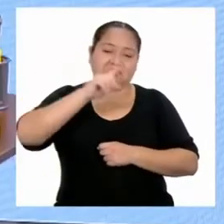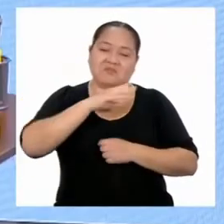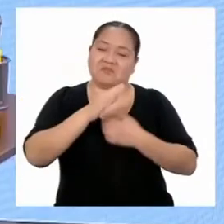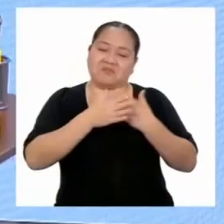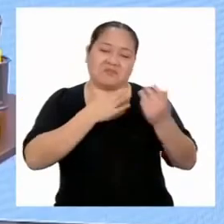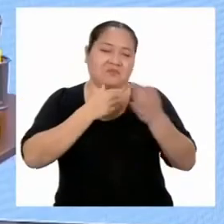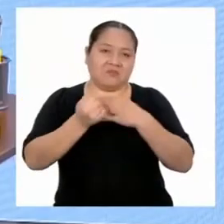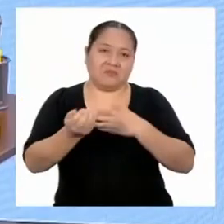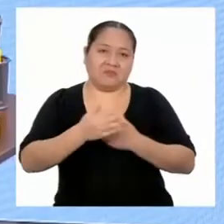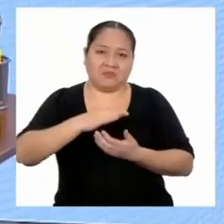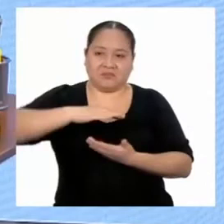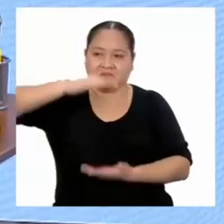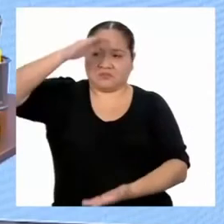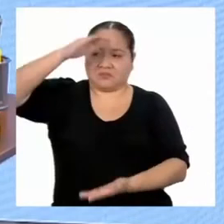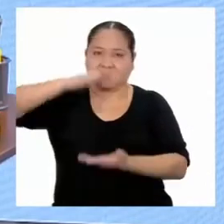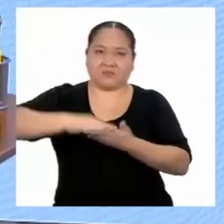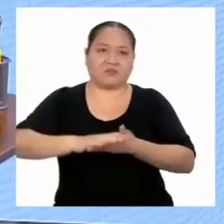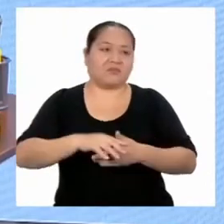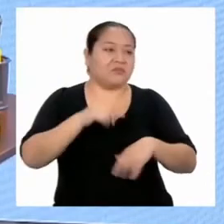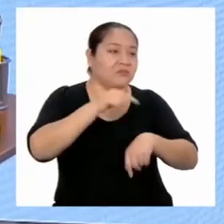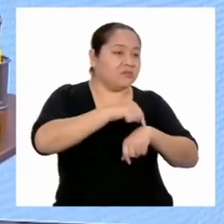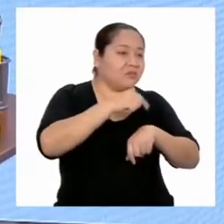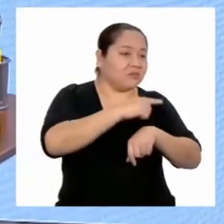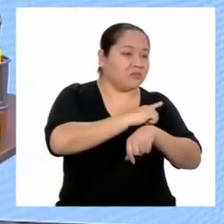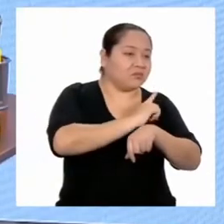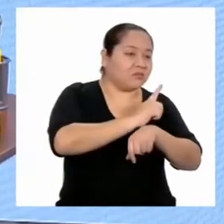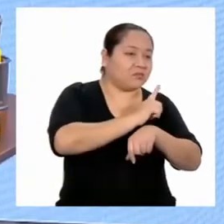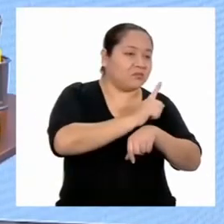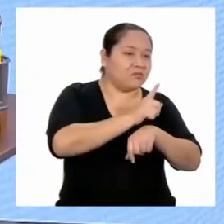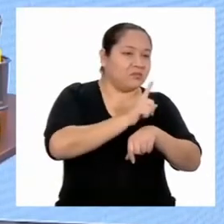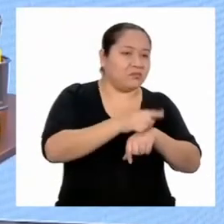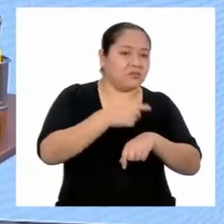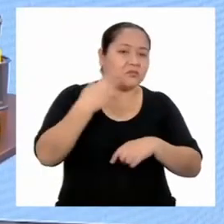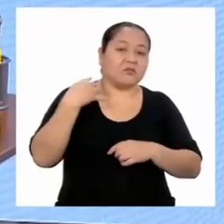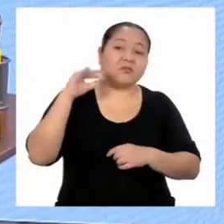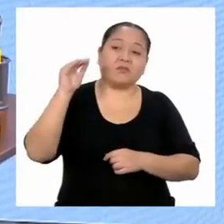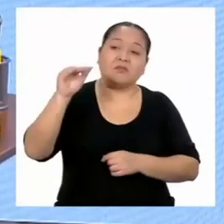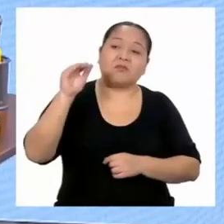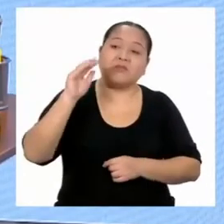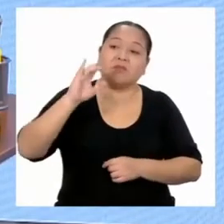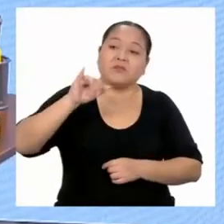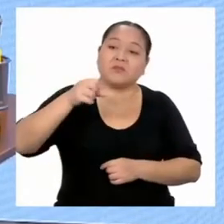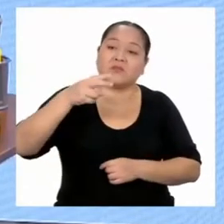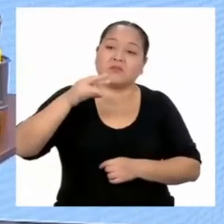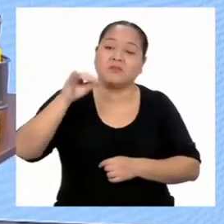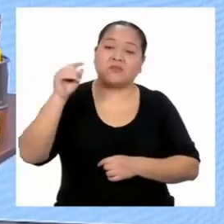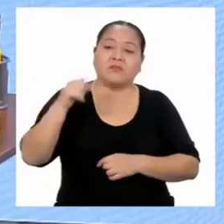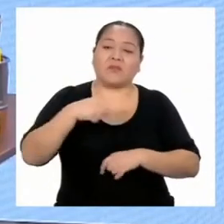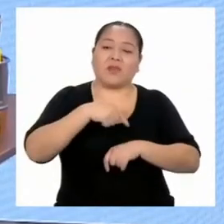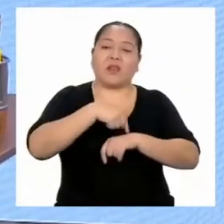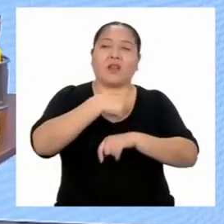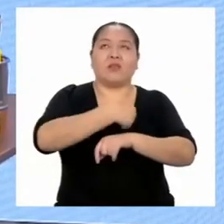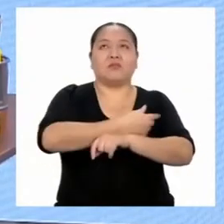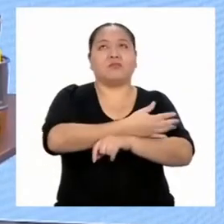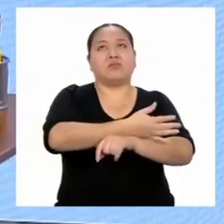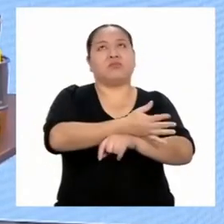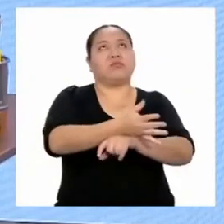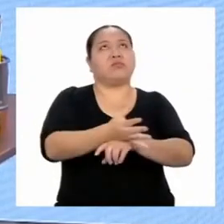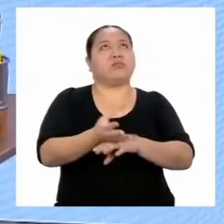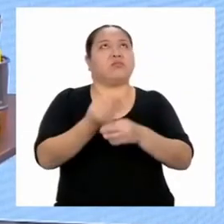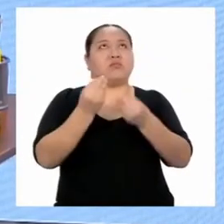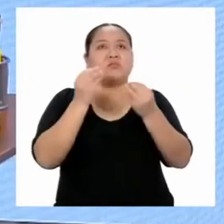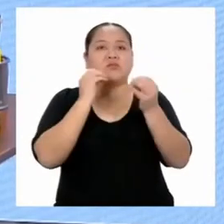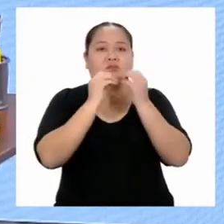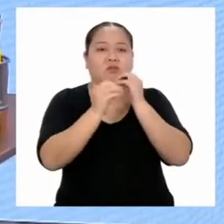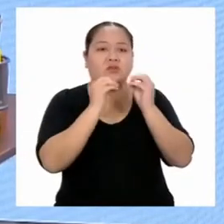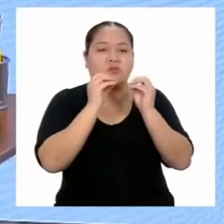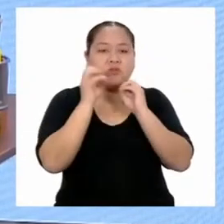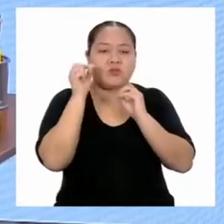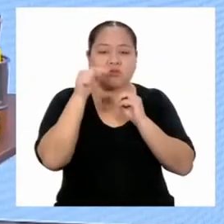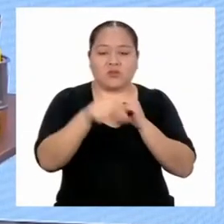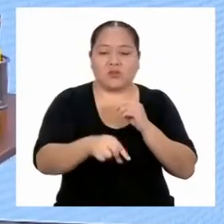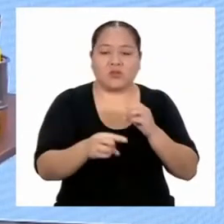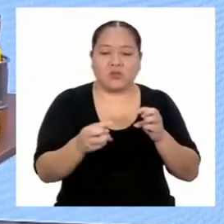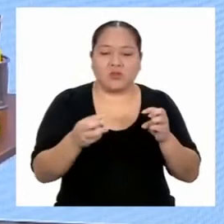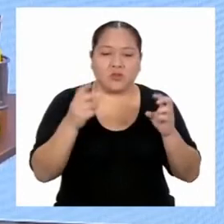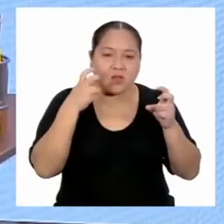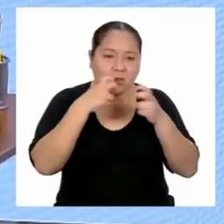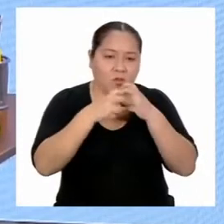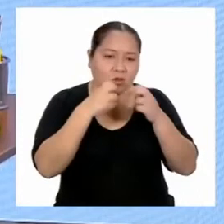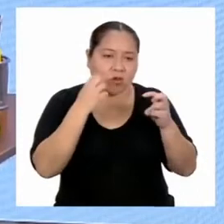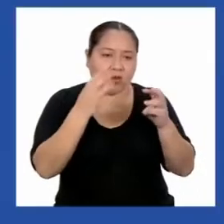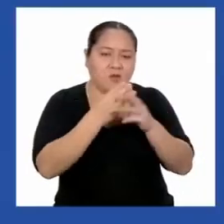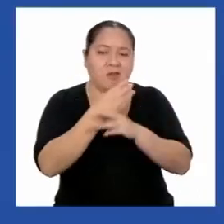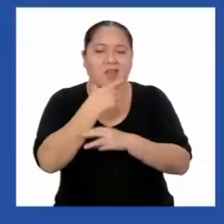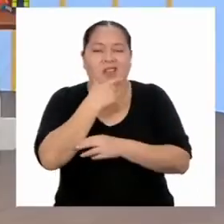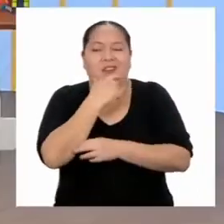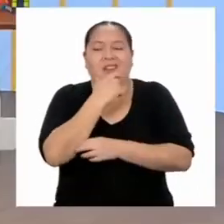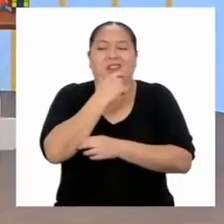Tic-tac, tic-tac, tic-tac. Detective Jonathan, te estás demorando mucho en resolver el misterio matemático.